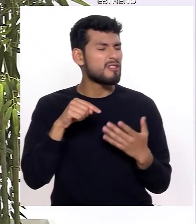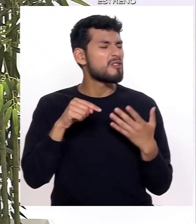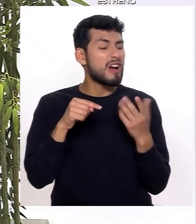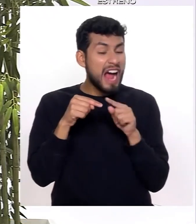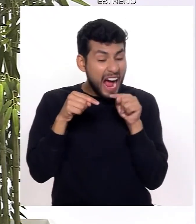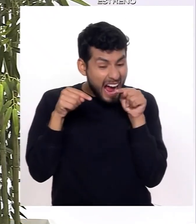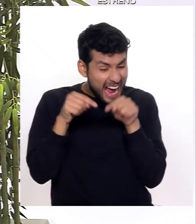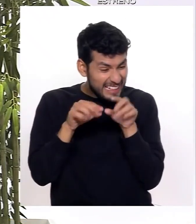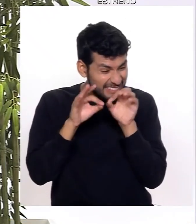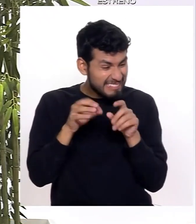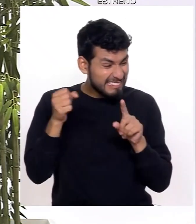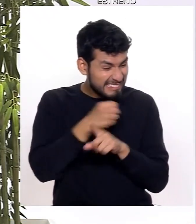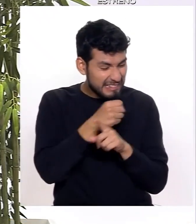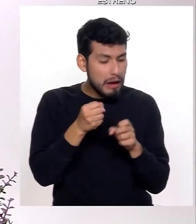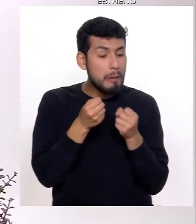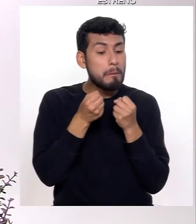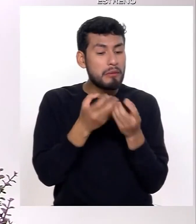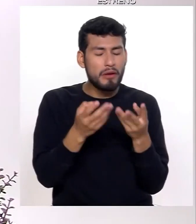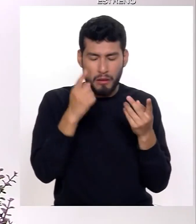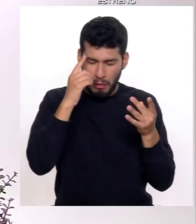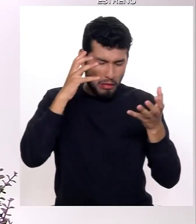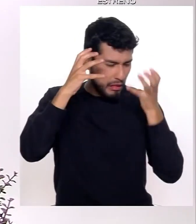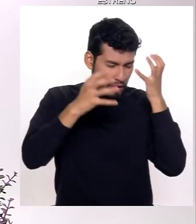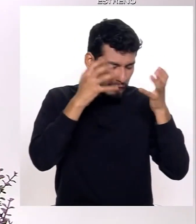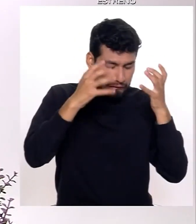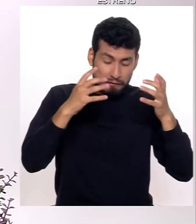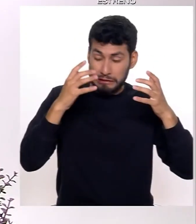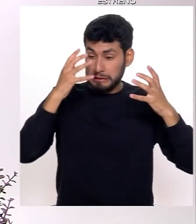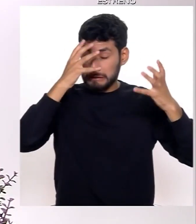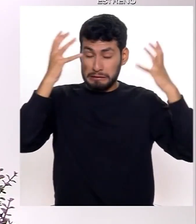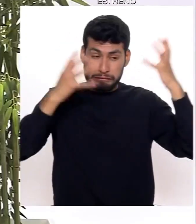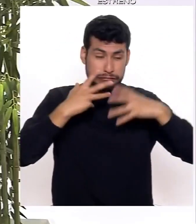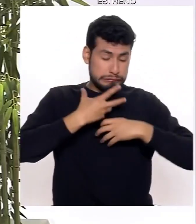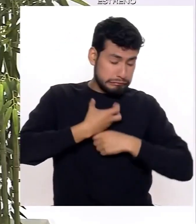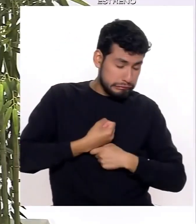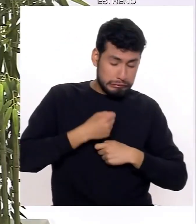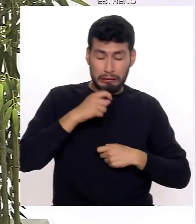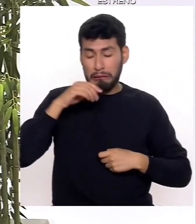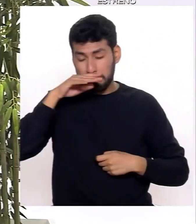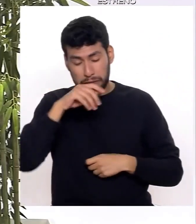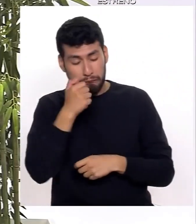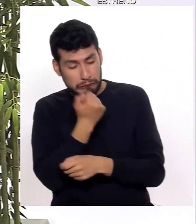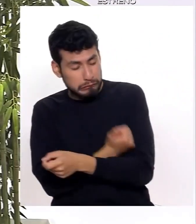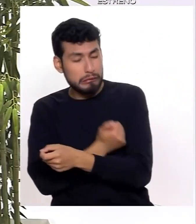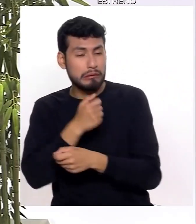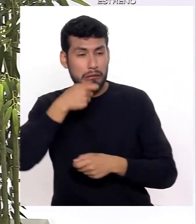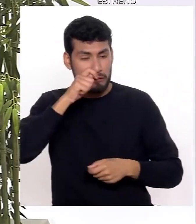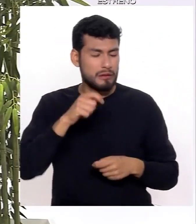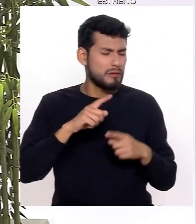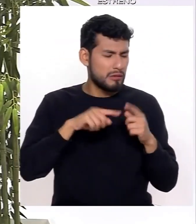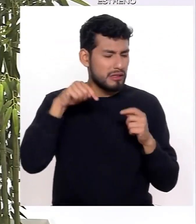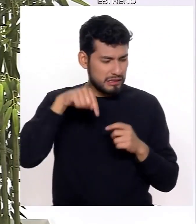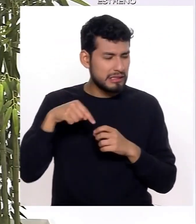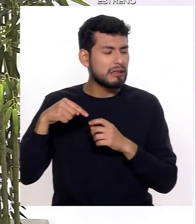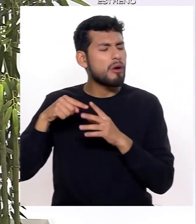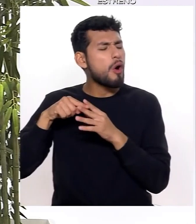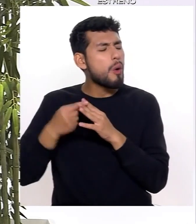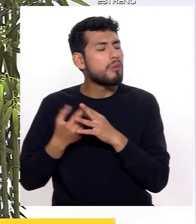cultivo para desarrollar cualquier patología. Desde cuadros ansiosos, depresivos, drogas a temprana edad, violencia muy fuerte.